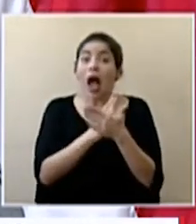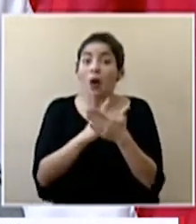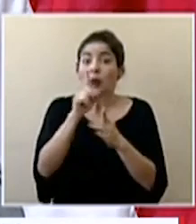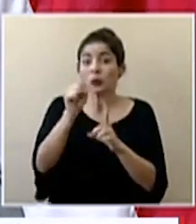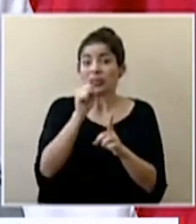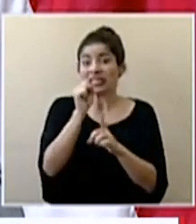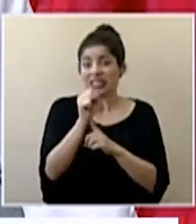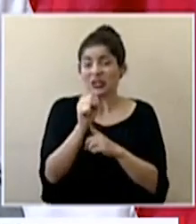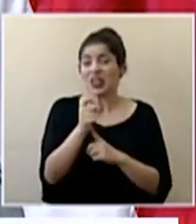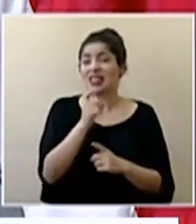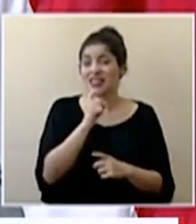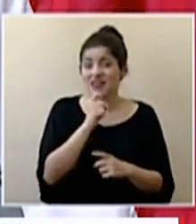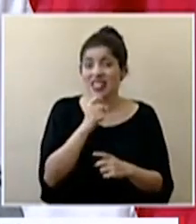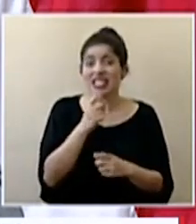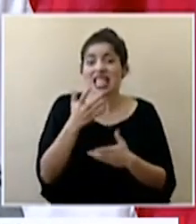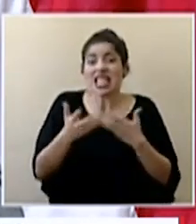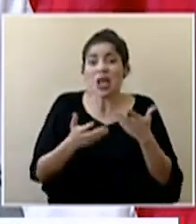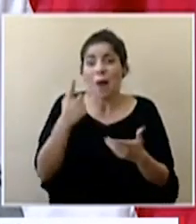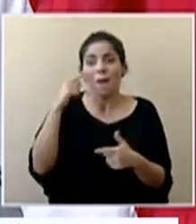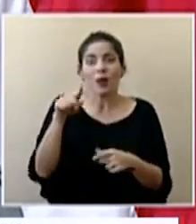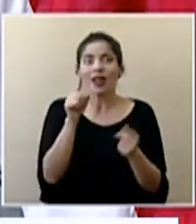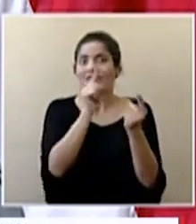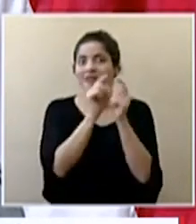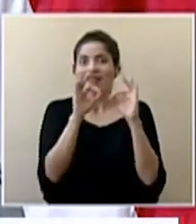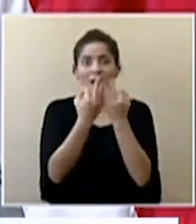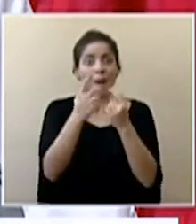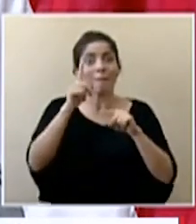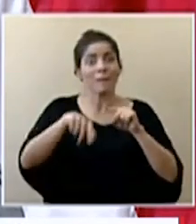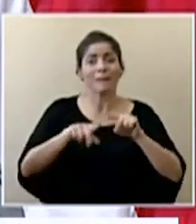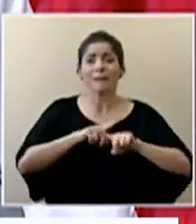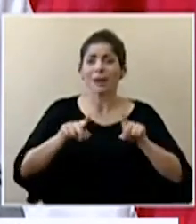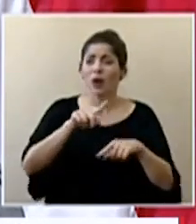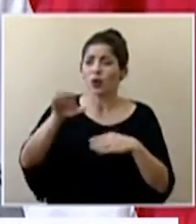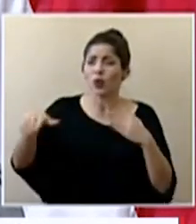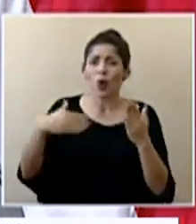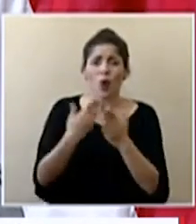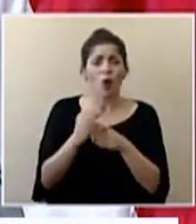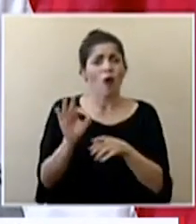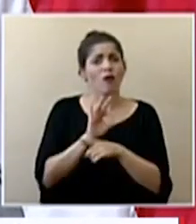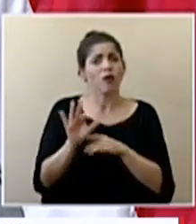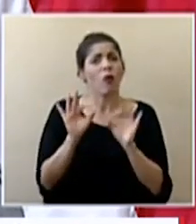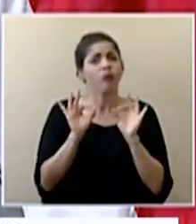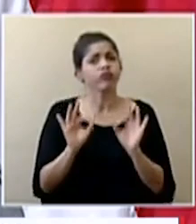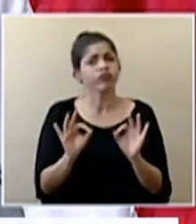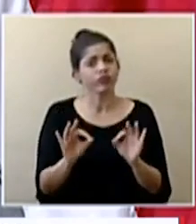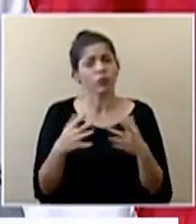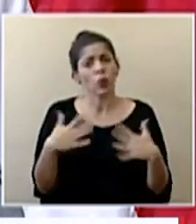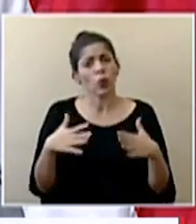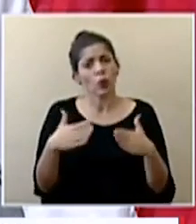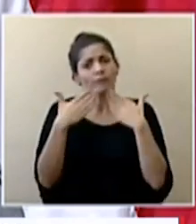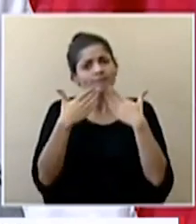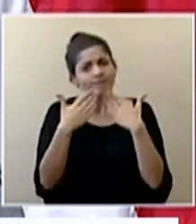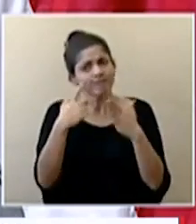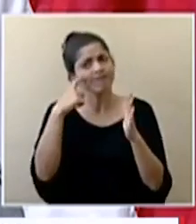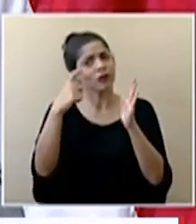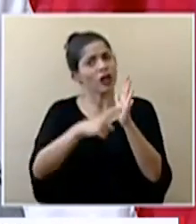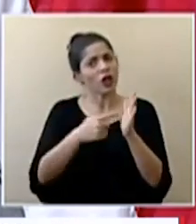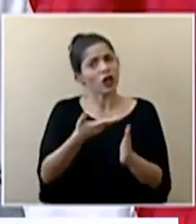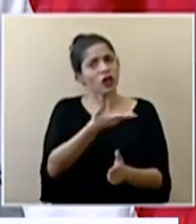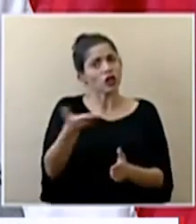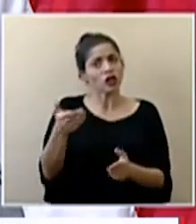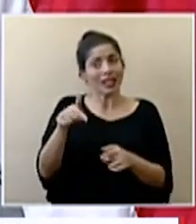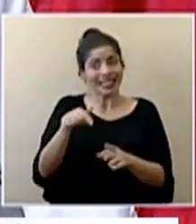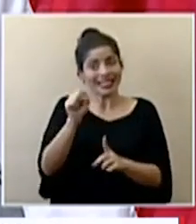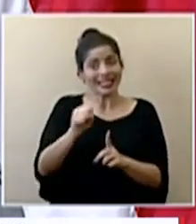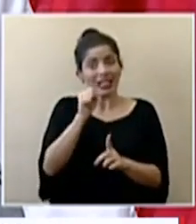situación incómoda y difícil porque no tienen contacto con su familia la verdad es que todo ha funcionado adecuadamente y debemos agradecérselos y reconocerlos que